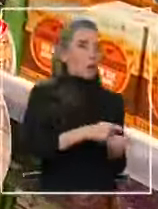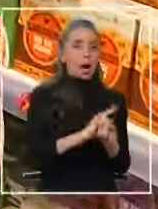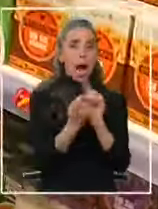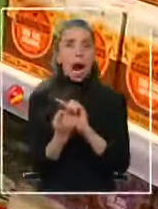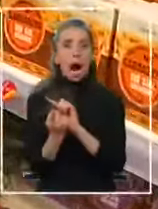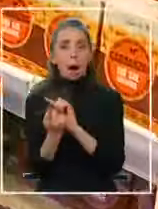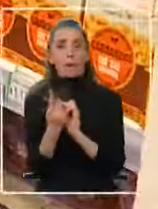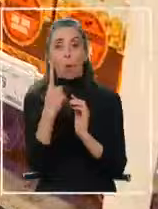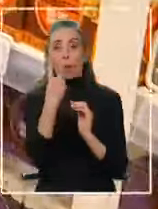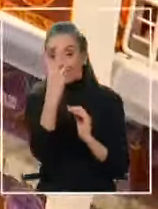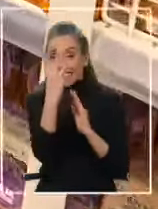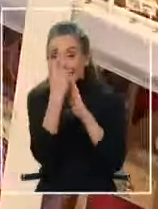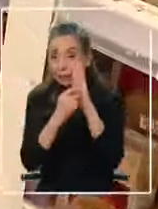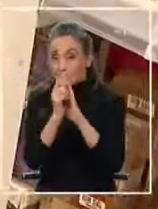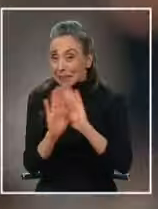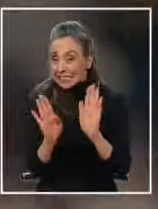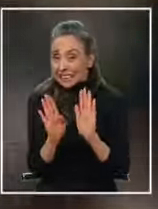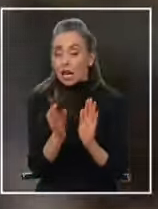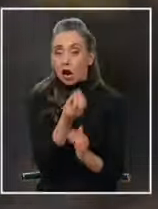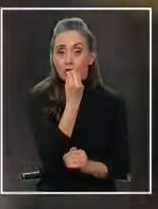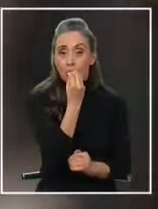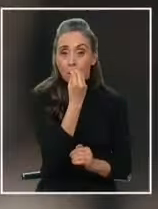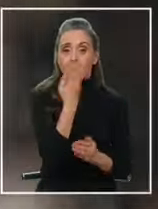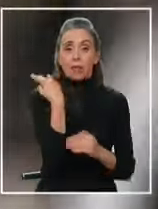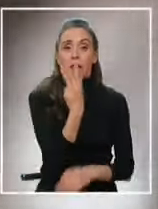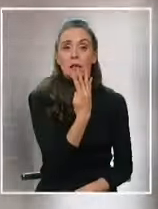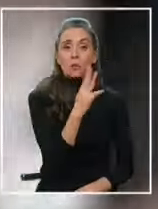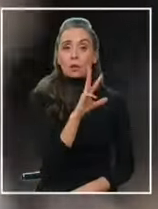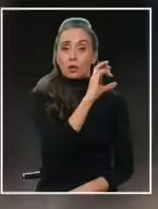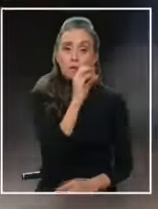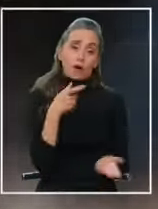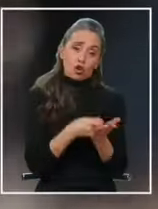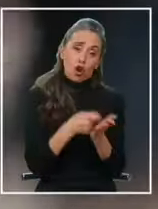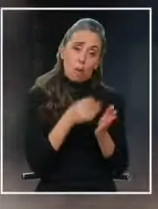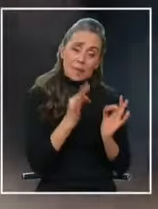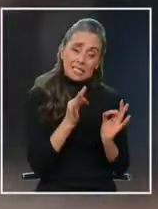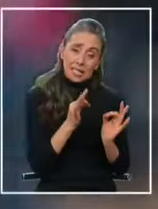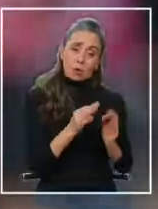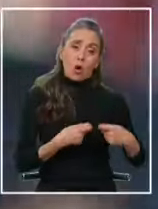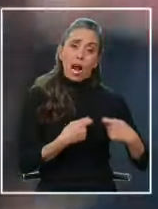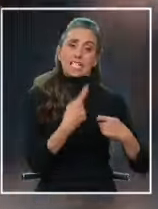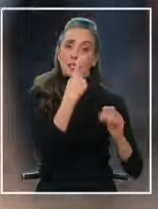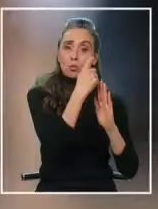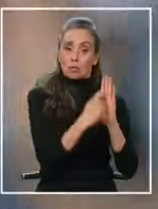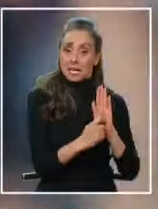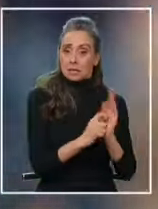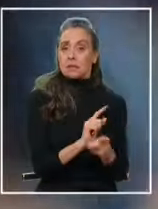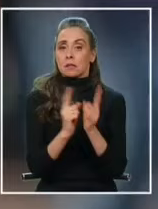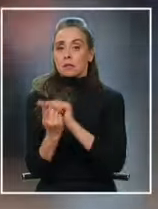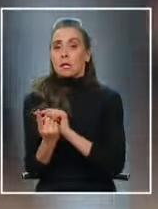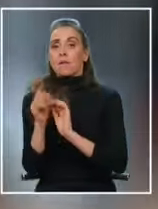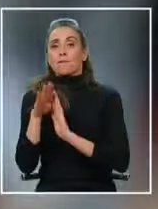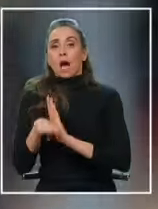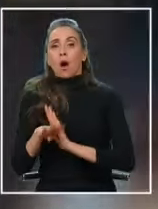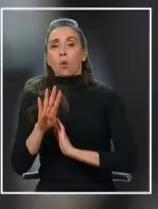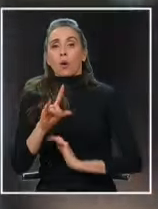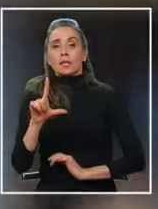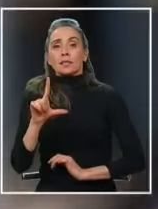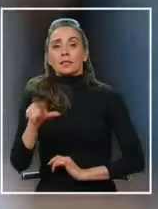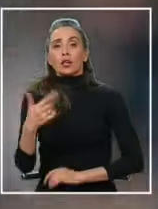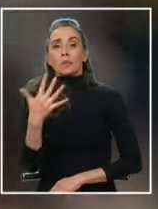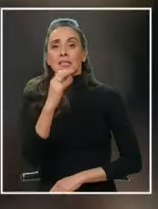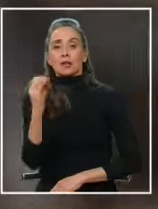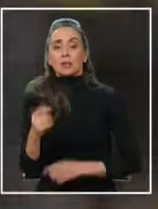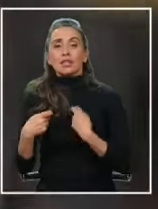solo un trimestre los alimentos pasaron del 49% de nuestro presupuesto mensual a un 47,5